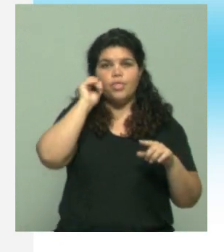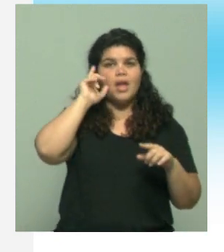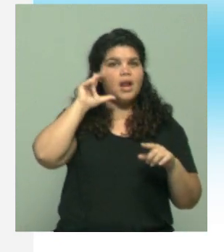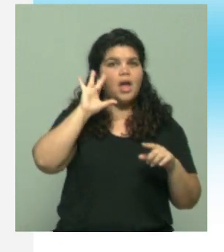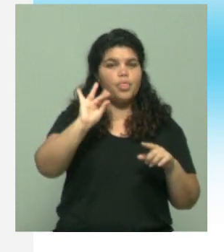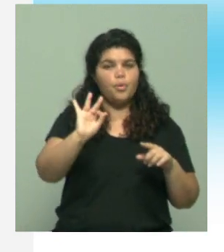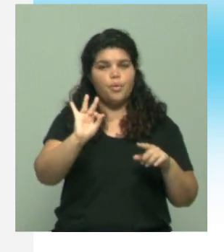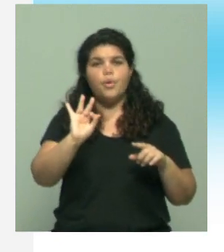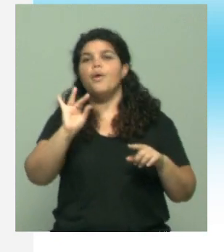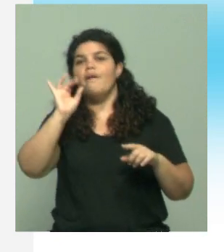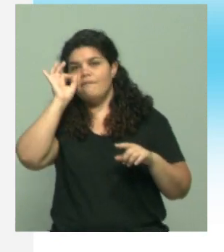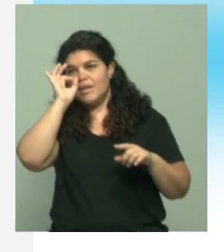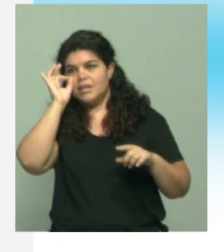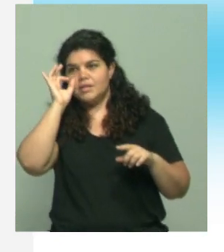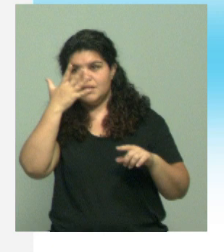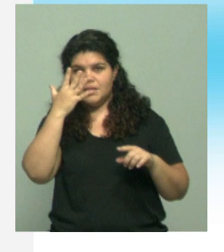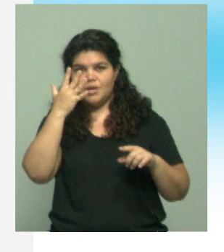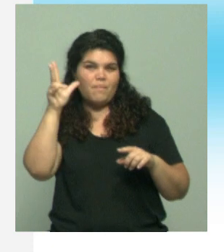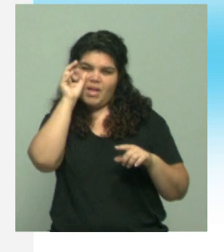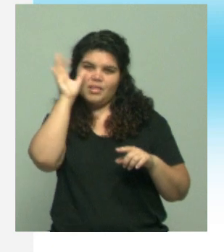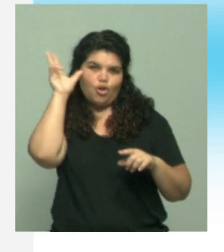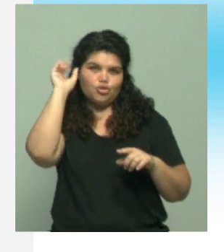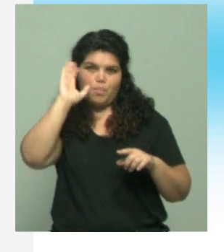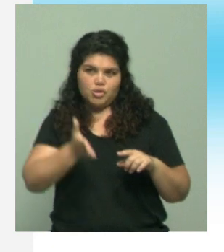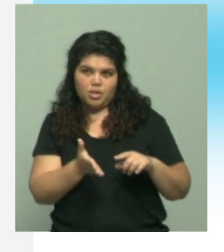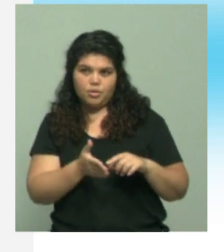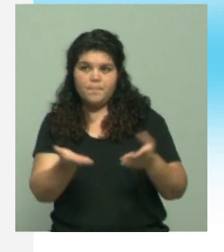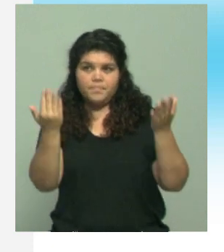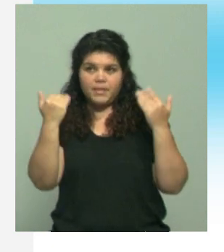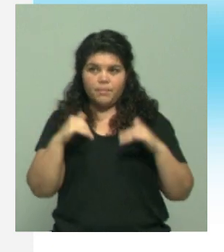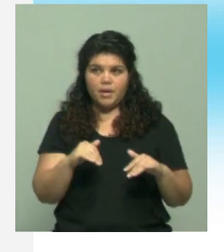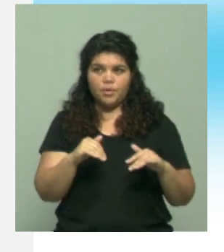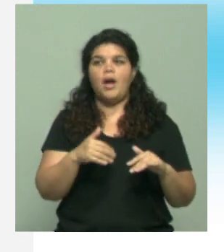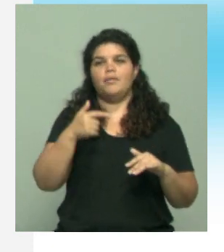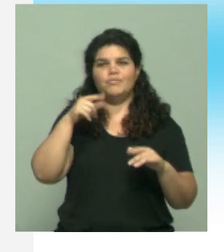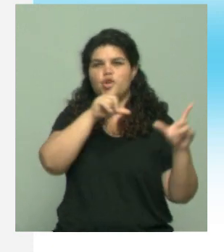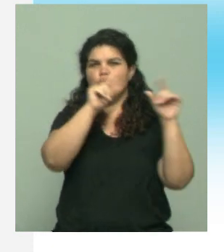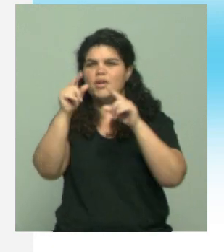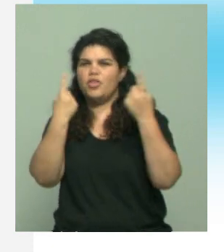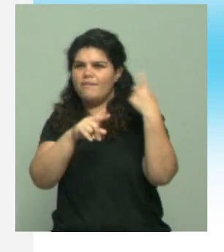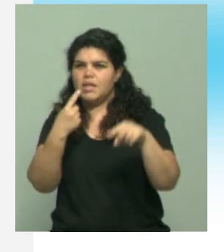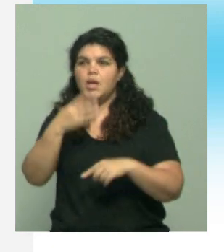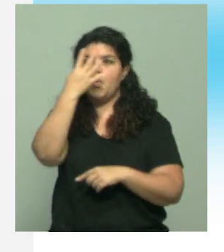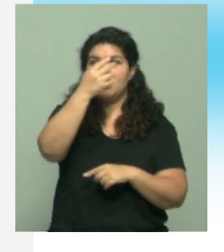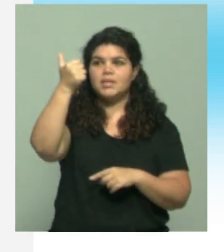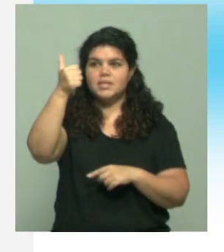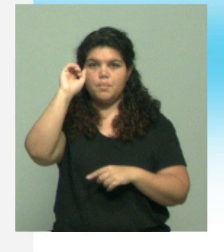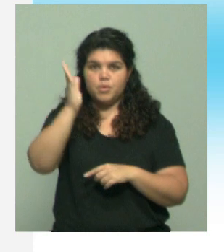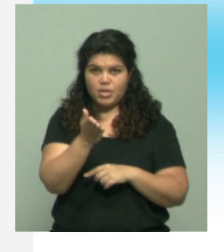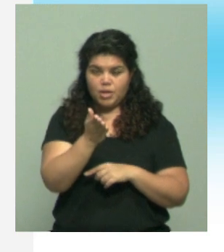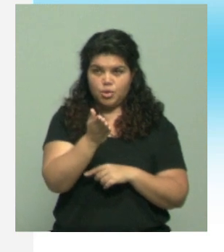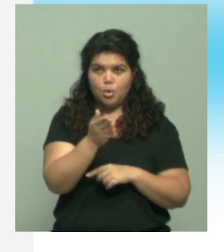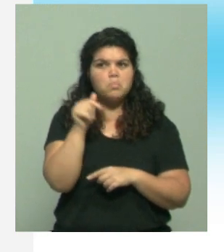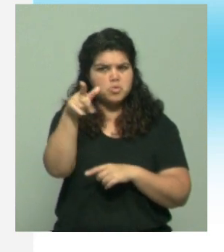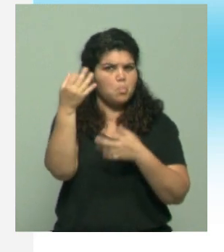¿Cómo ves el panorama para la segunda vuelta? Ahí estamos viendo otro número, el 46% para Orsi, que tampoco le alcanzó. Digo, si bien es un muy buen